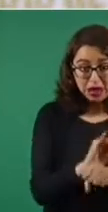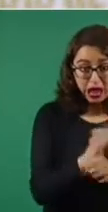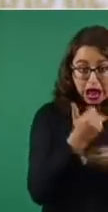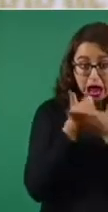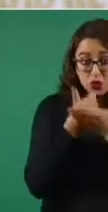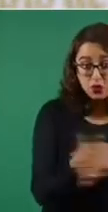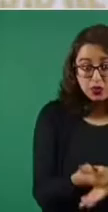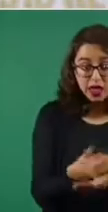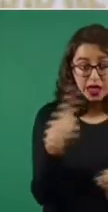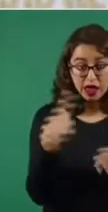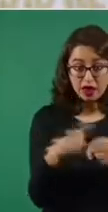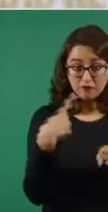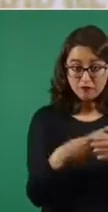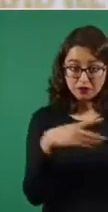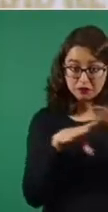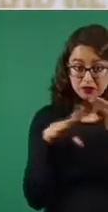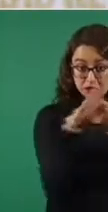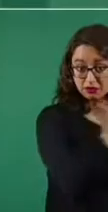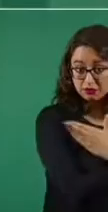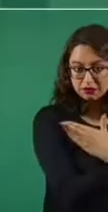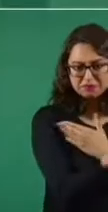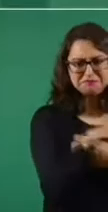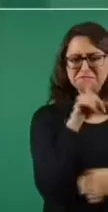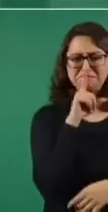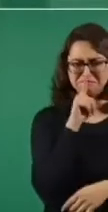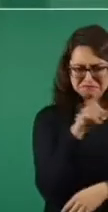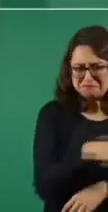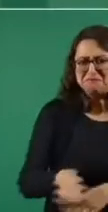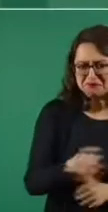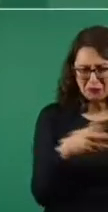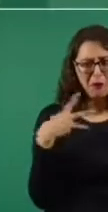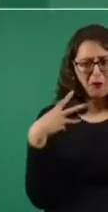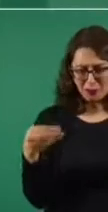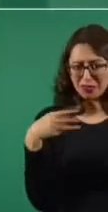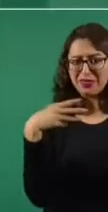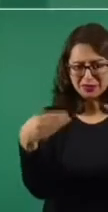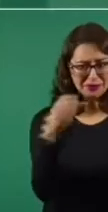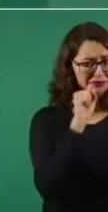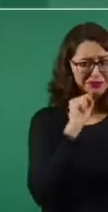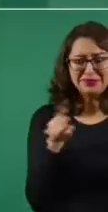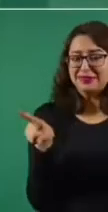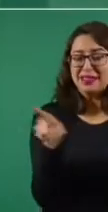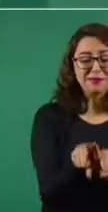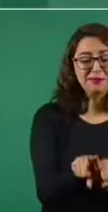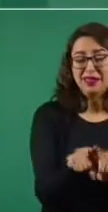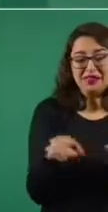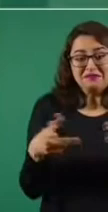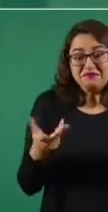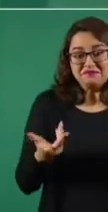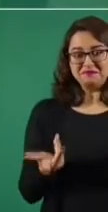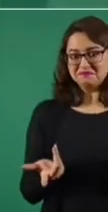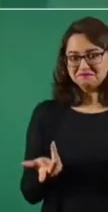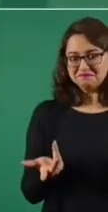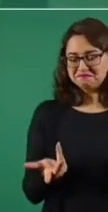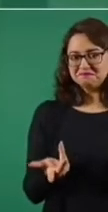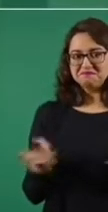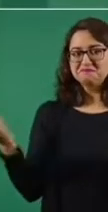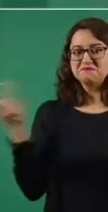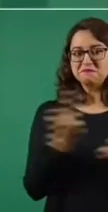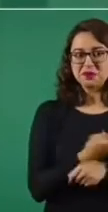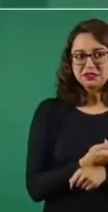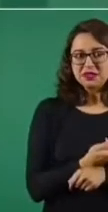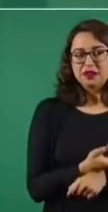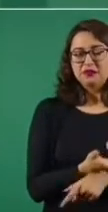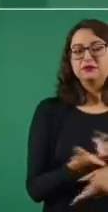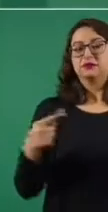sustancialmente a reducir la transmisión a partir de los niños. Esto lo comento aquí en México también, porque parte de